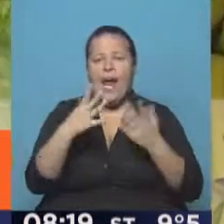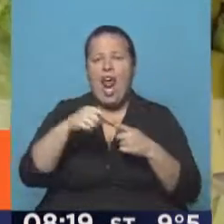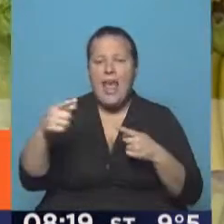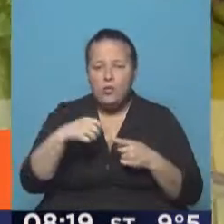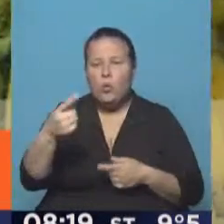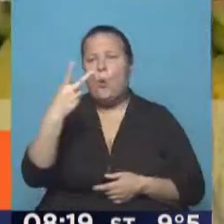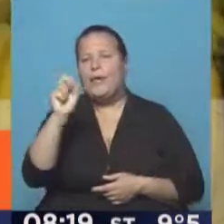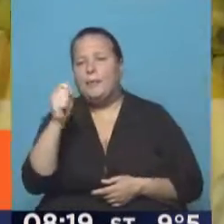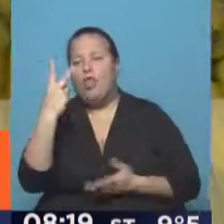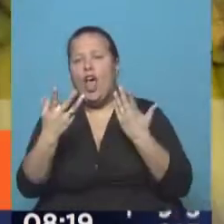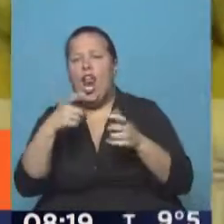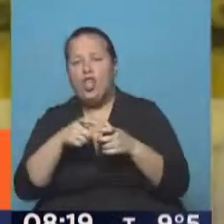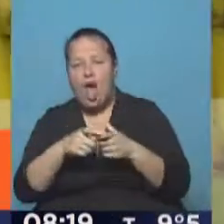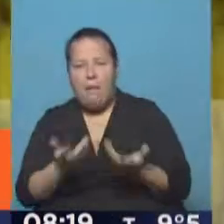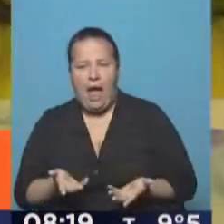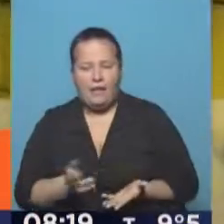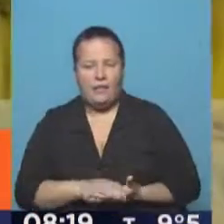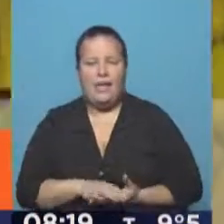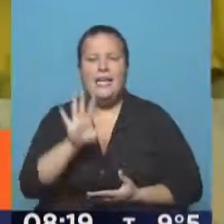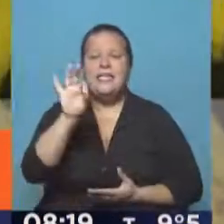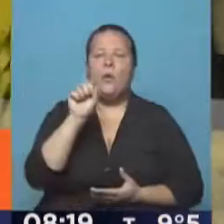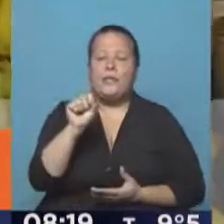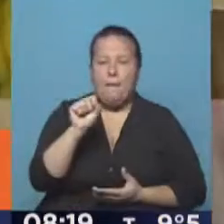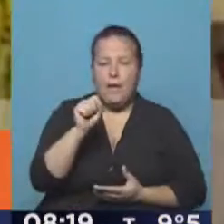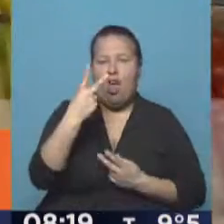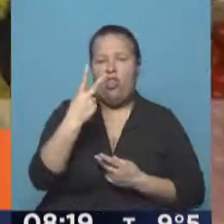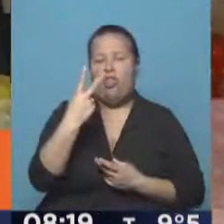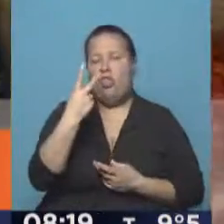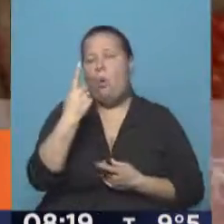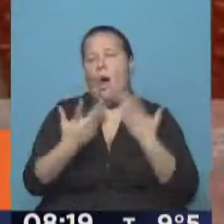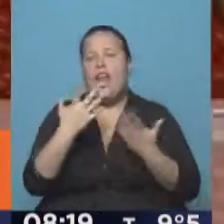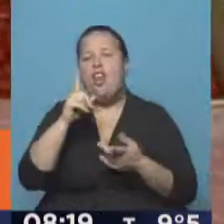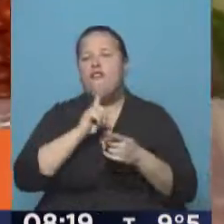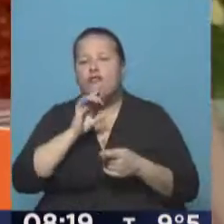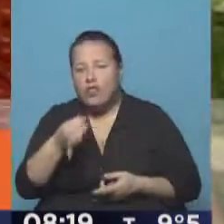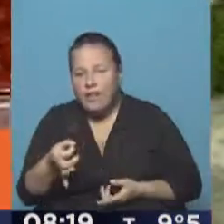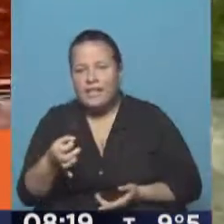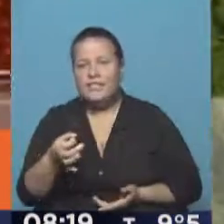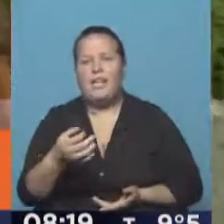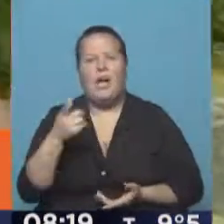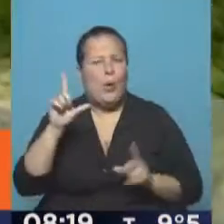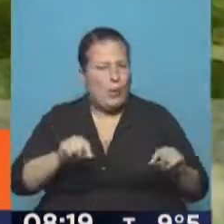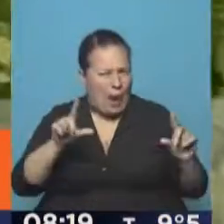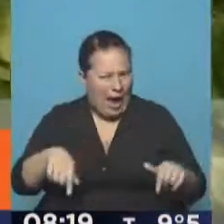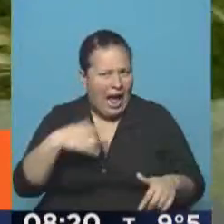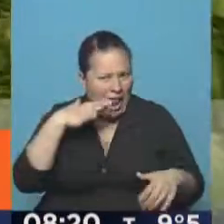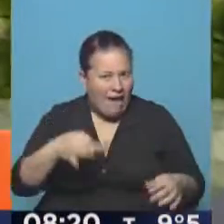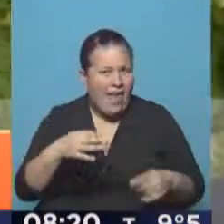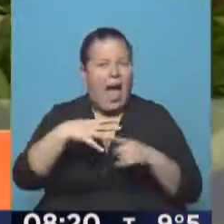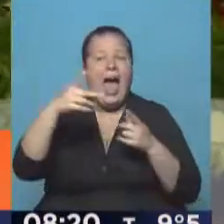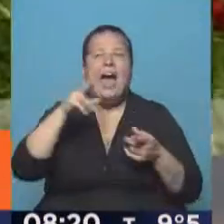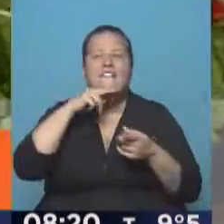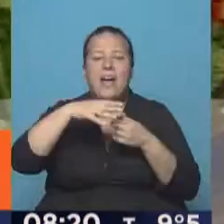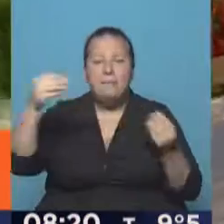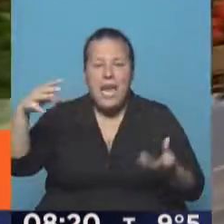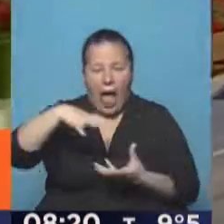lechuga, 20 pesos te compras dos kilos de tomate, 50 pesos te compras el kilo de frutilla. Vale todo re barato. La verdad que espinaca, mirá, estamos